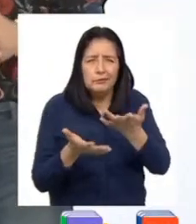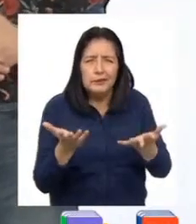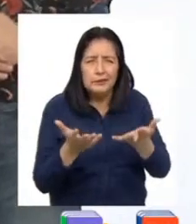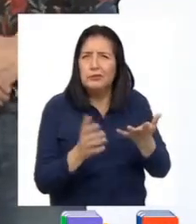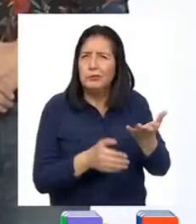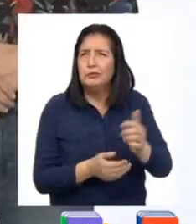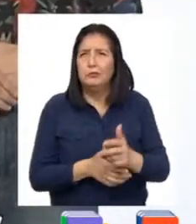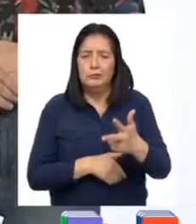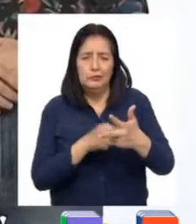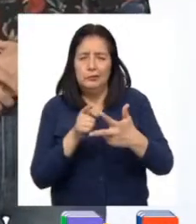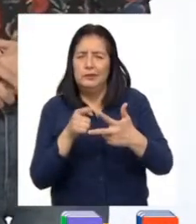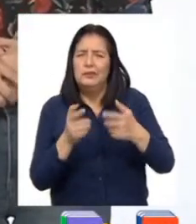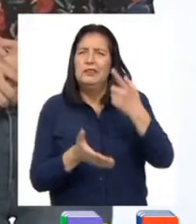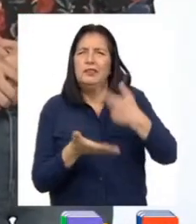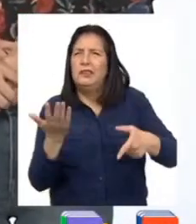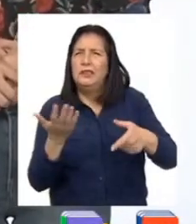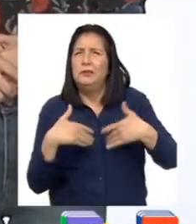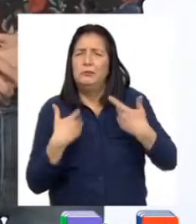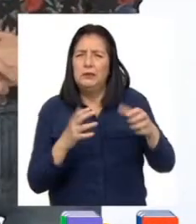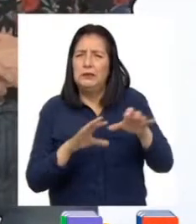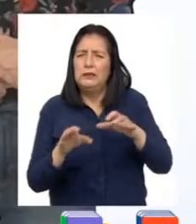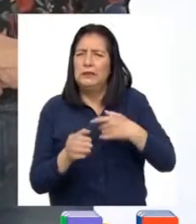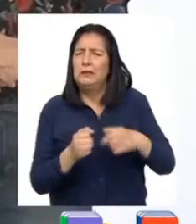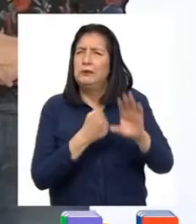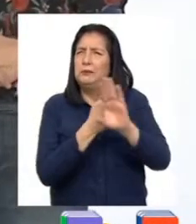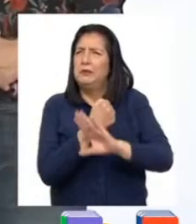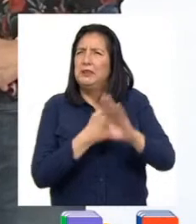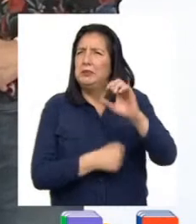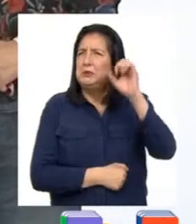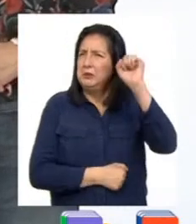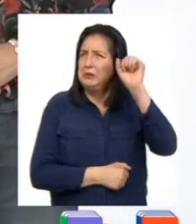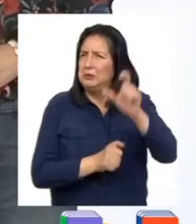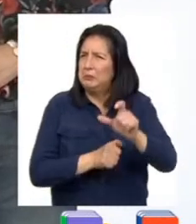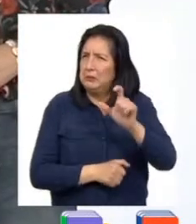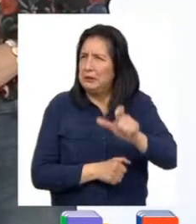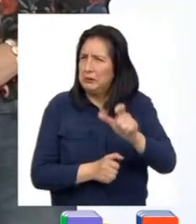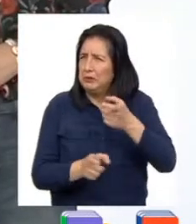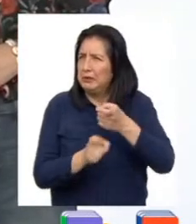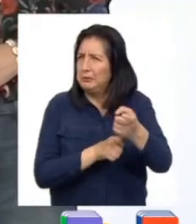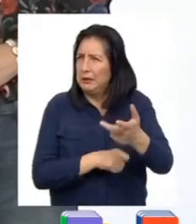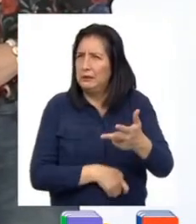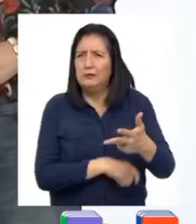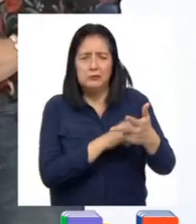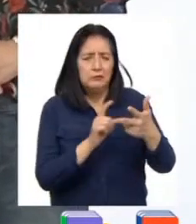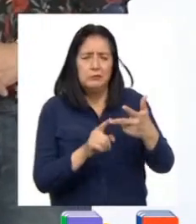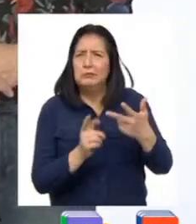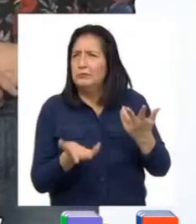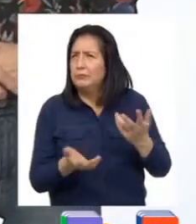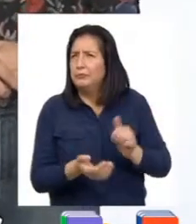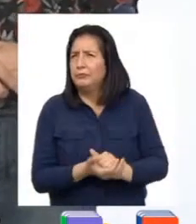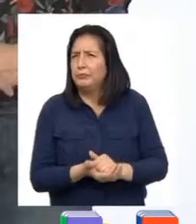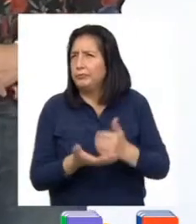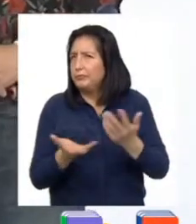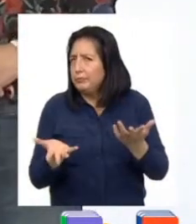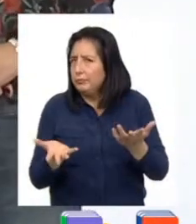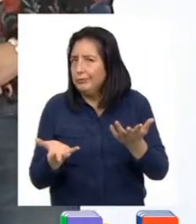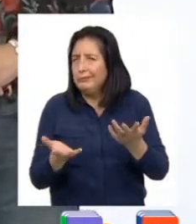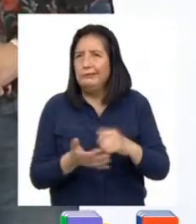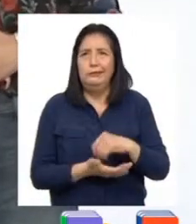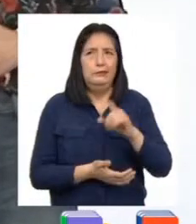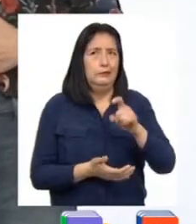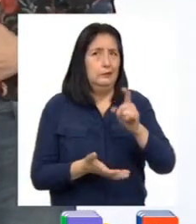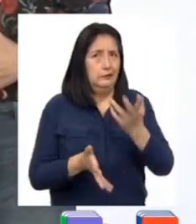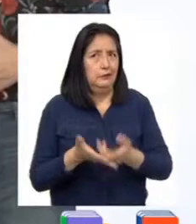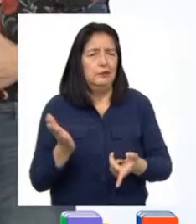¿Qué acciones se pueden realizar para defender los derechos de la persona afectada? En caso sea necesario,